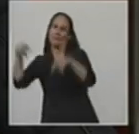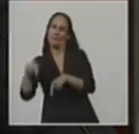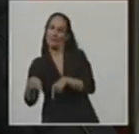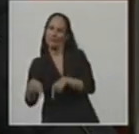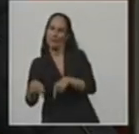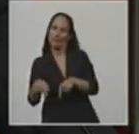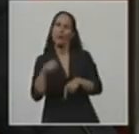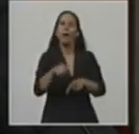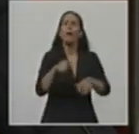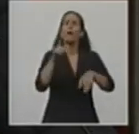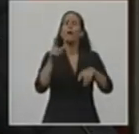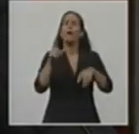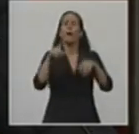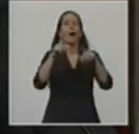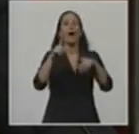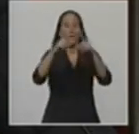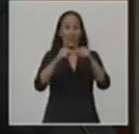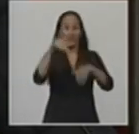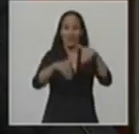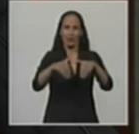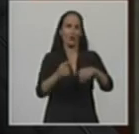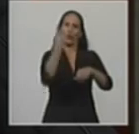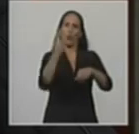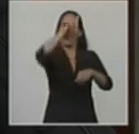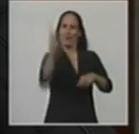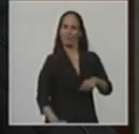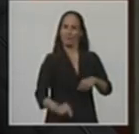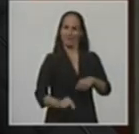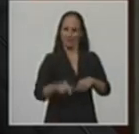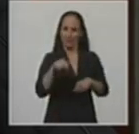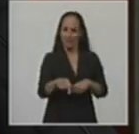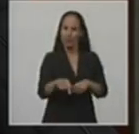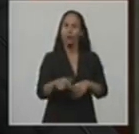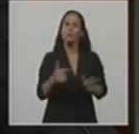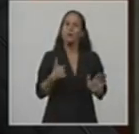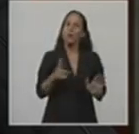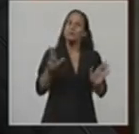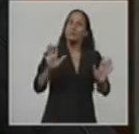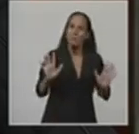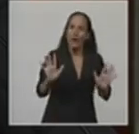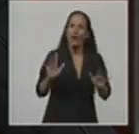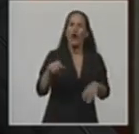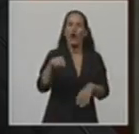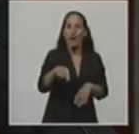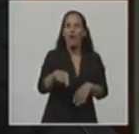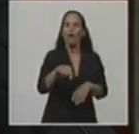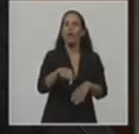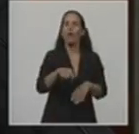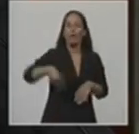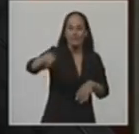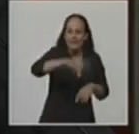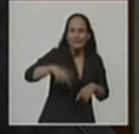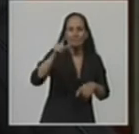calendario electoral. Espero que este tema sea una demostración de la construcción de